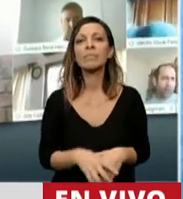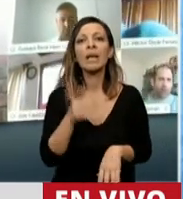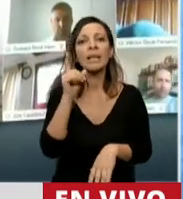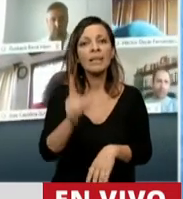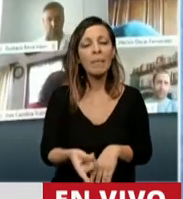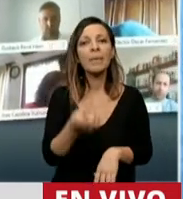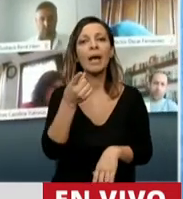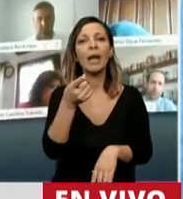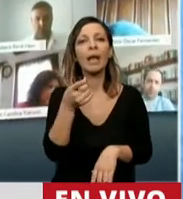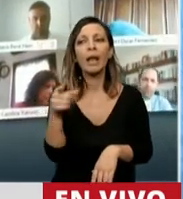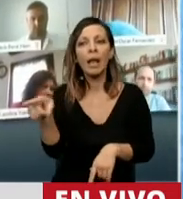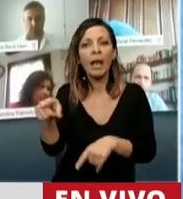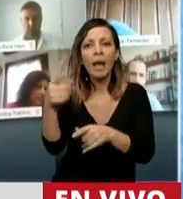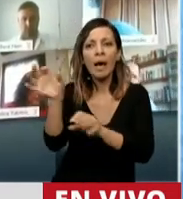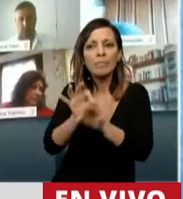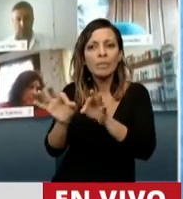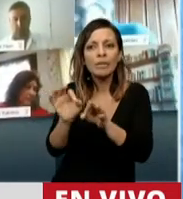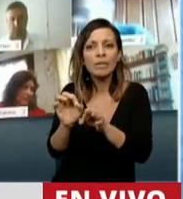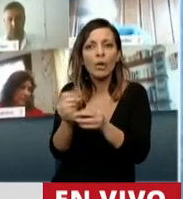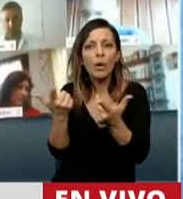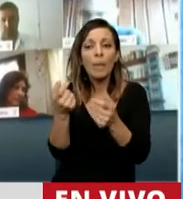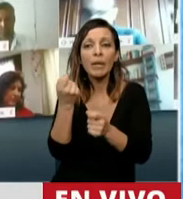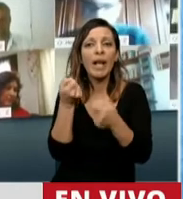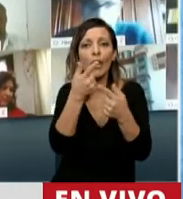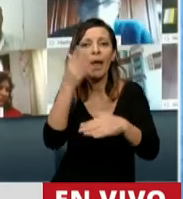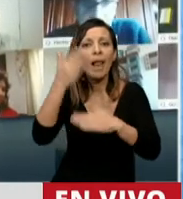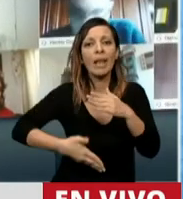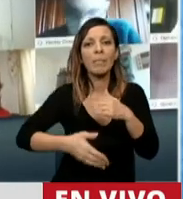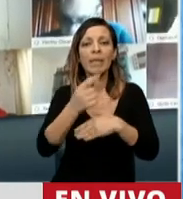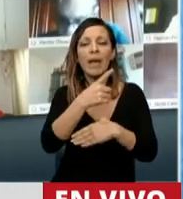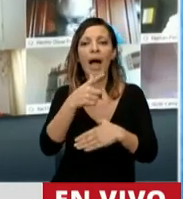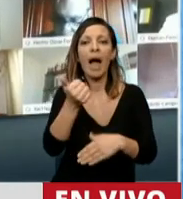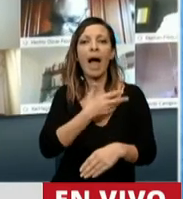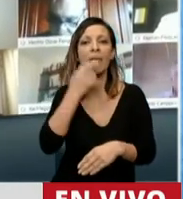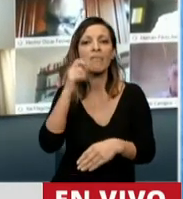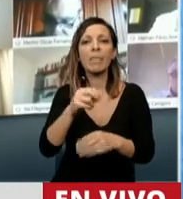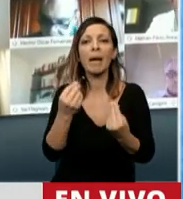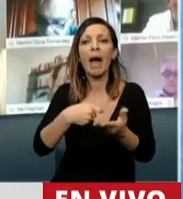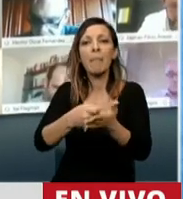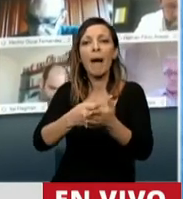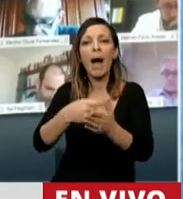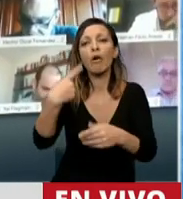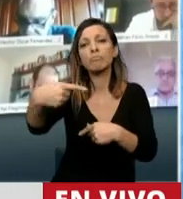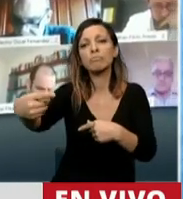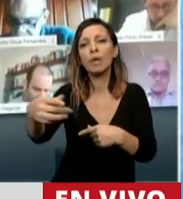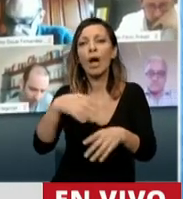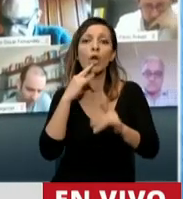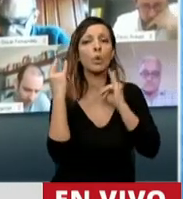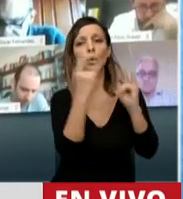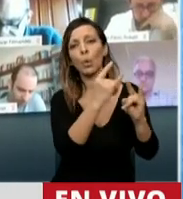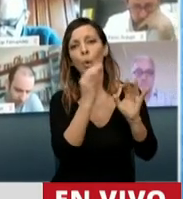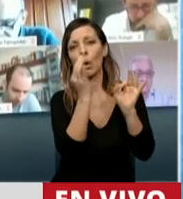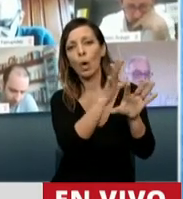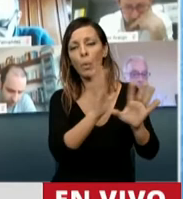también porque no le establece topes a la FIP para la imposición de pagos a cuenta. Le deja a su criterio